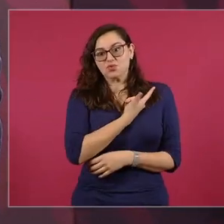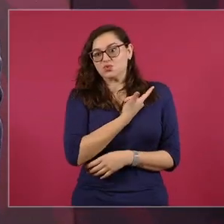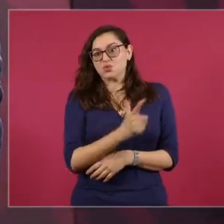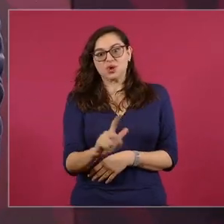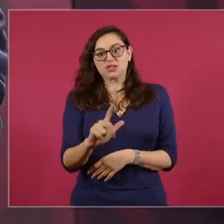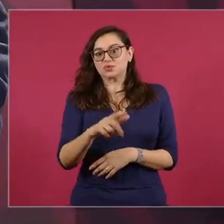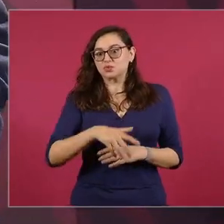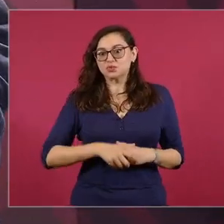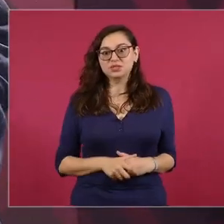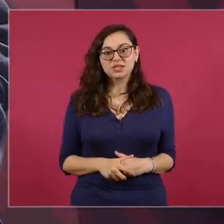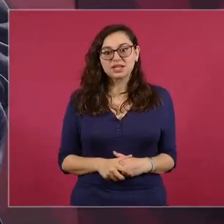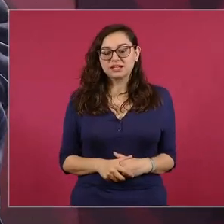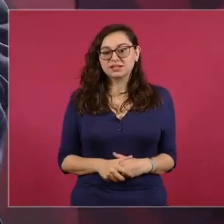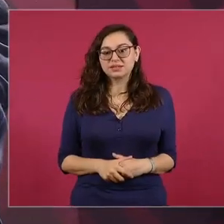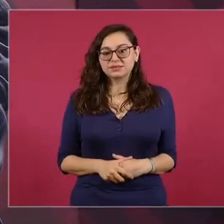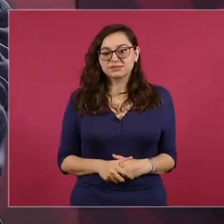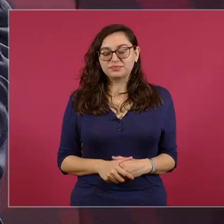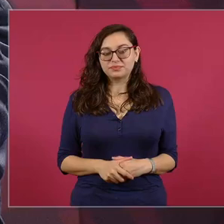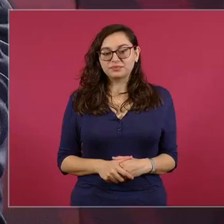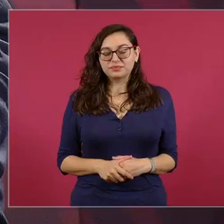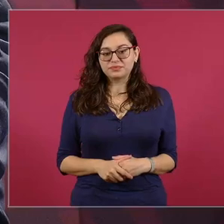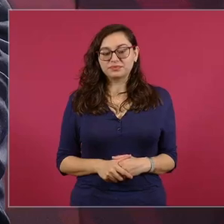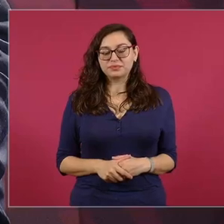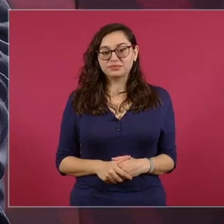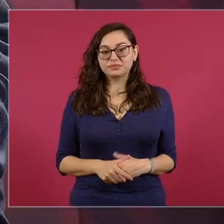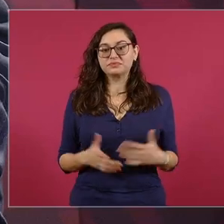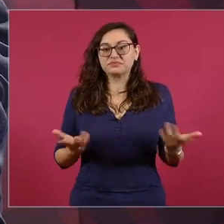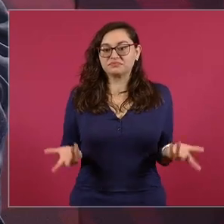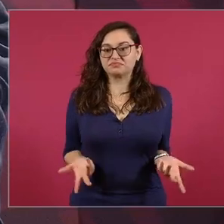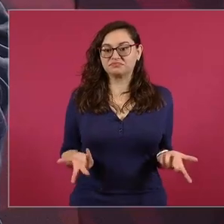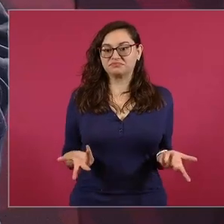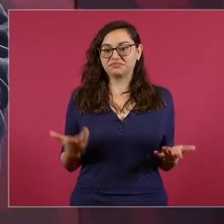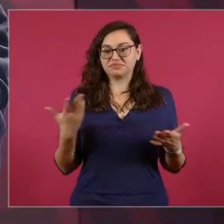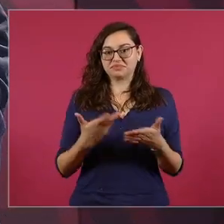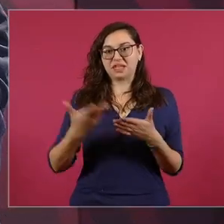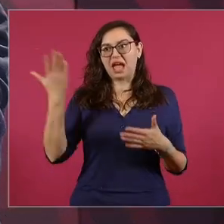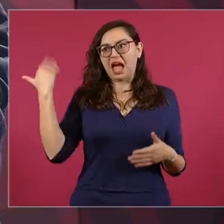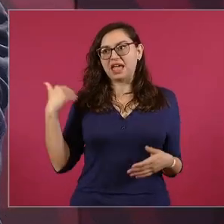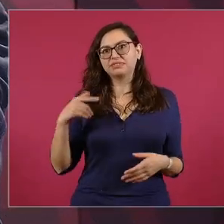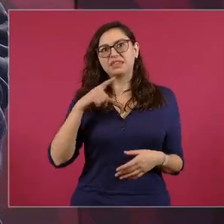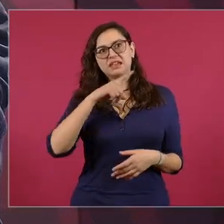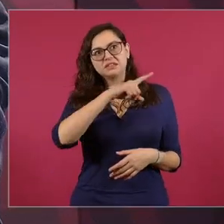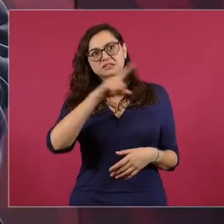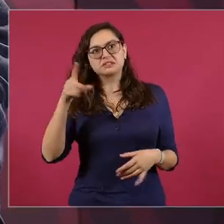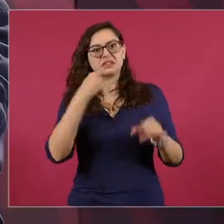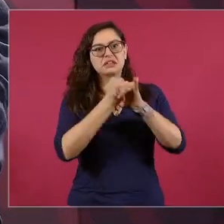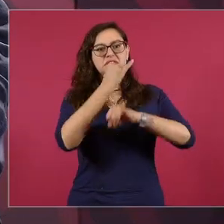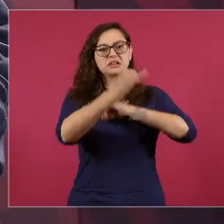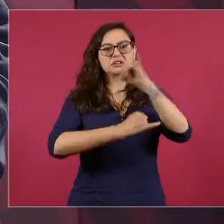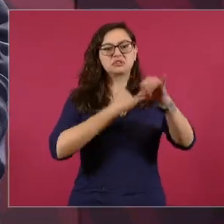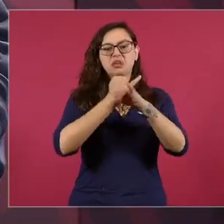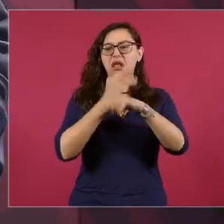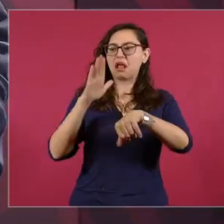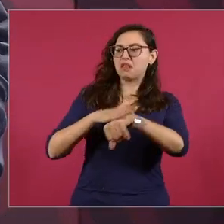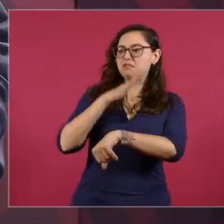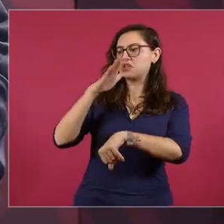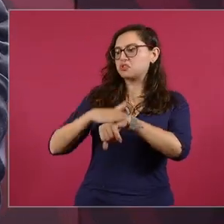¿Cuándo dijeron algo estas calificadoras de que